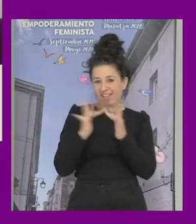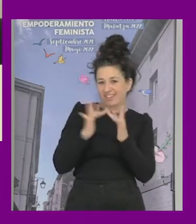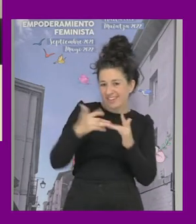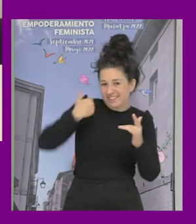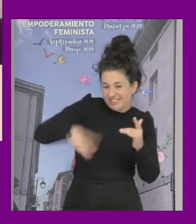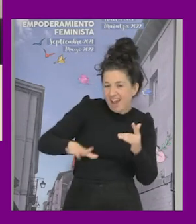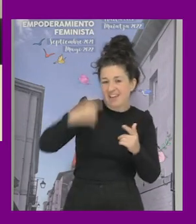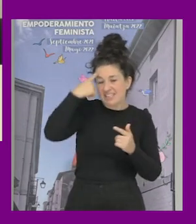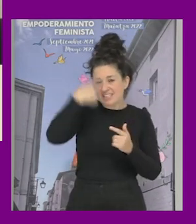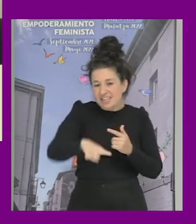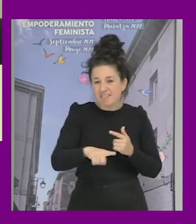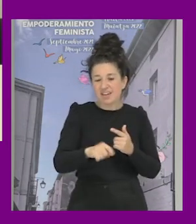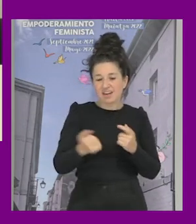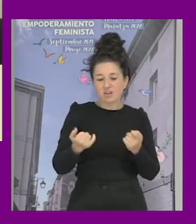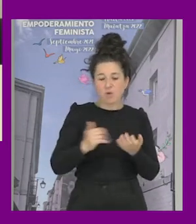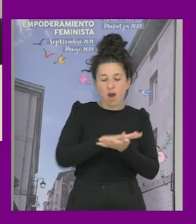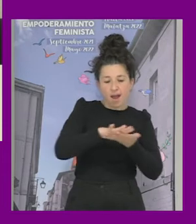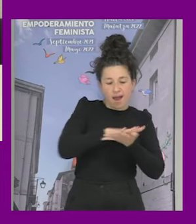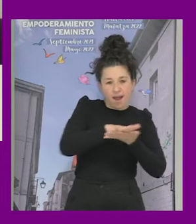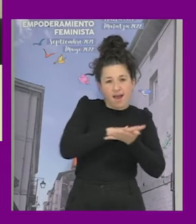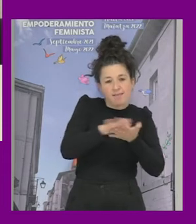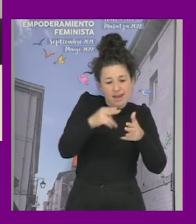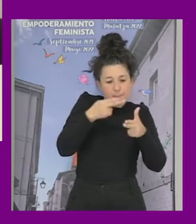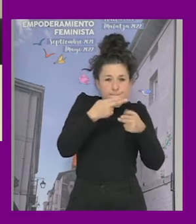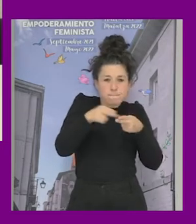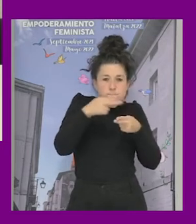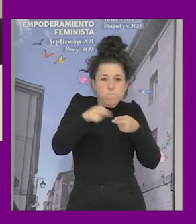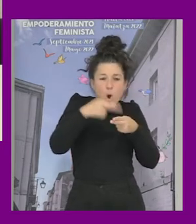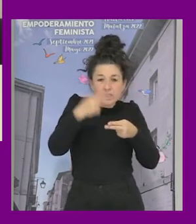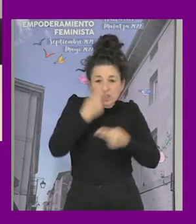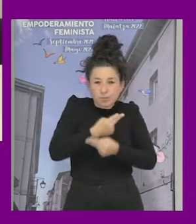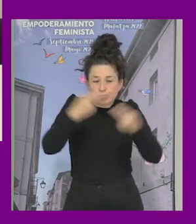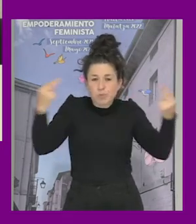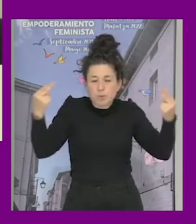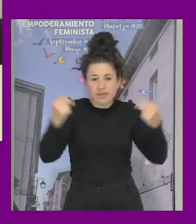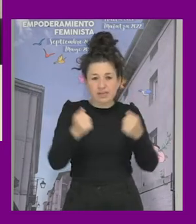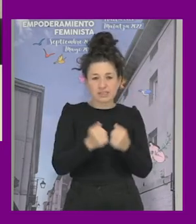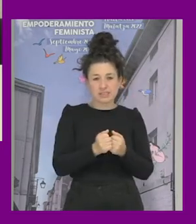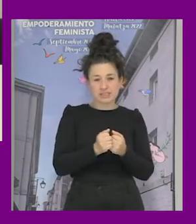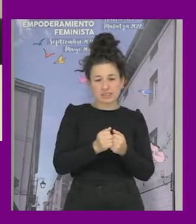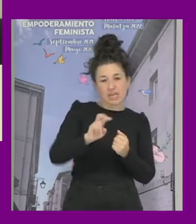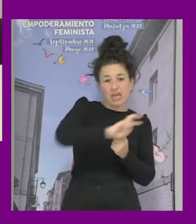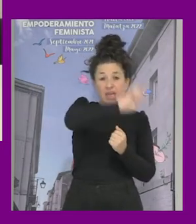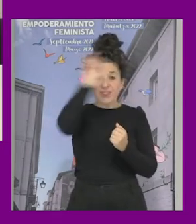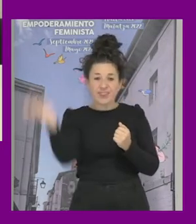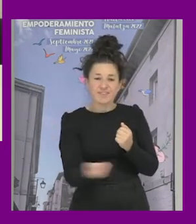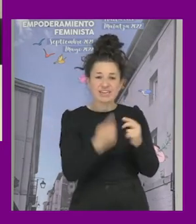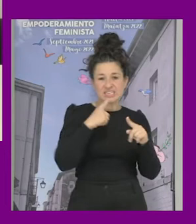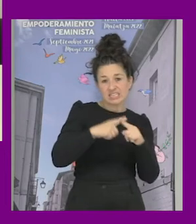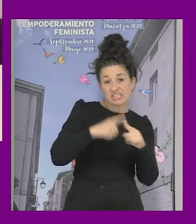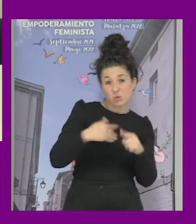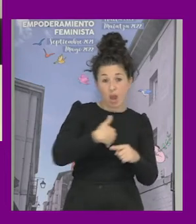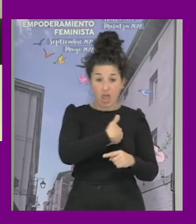es hablar de las políticas públicas sobre diversidad sexual y de